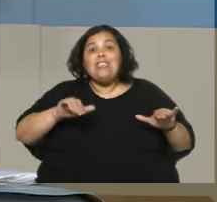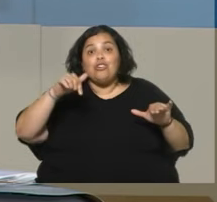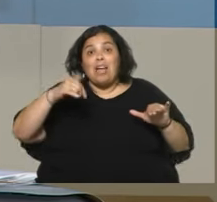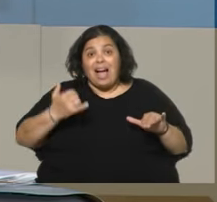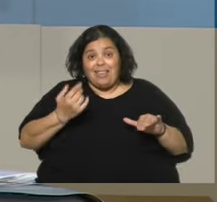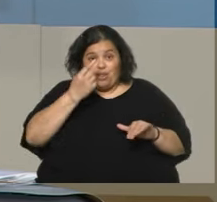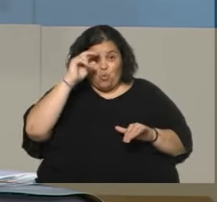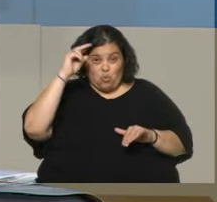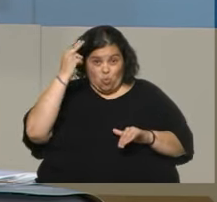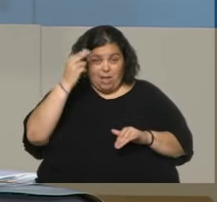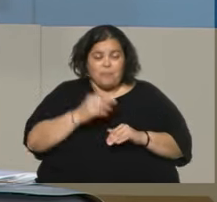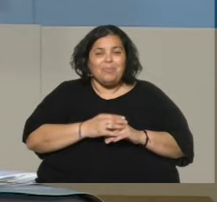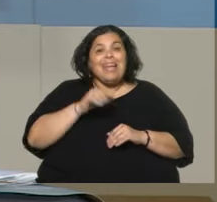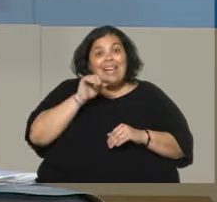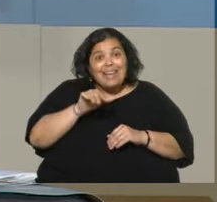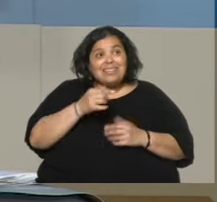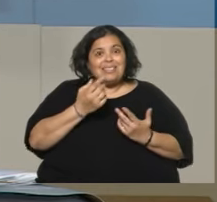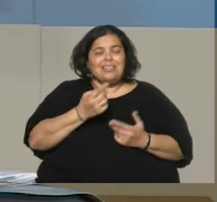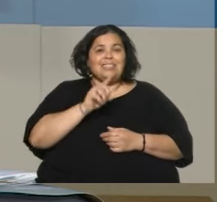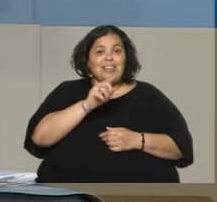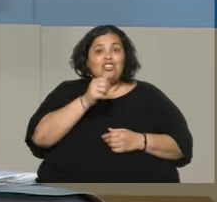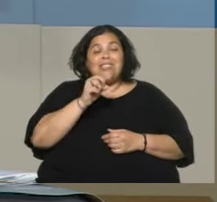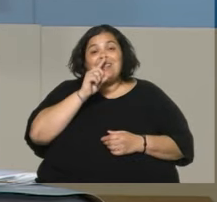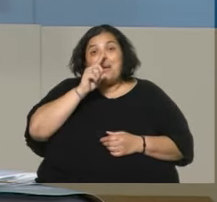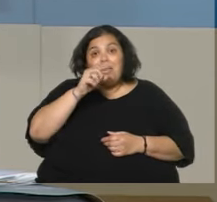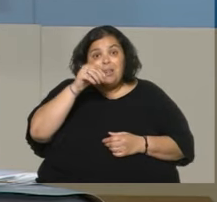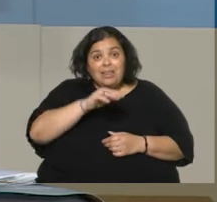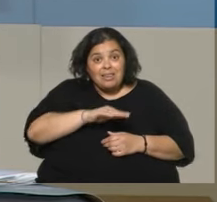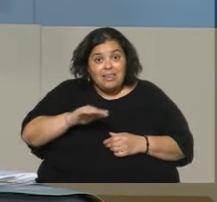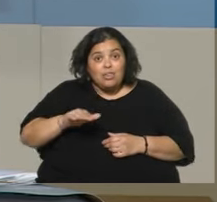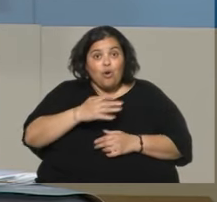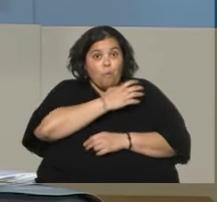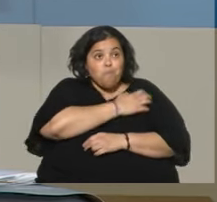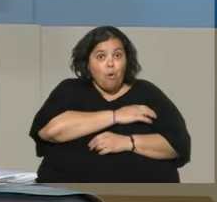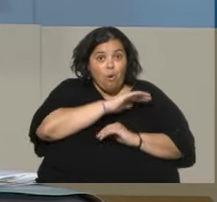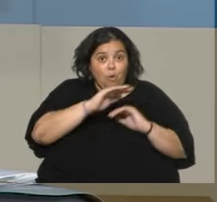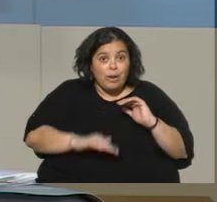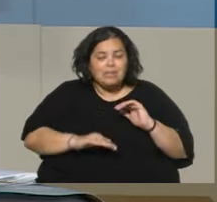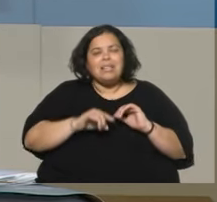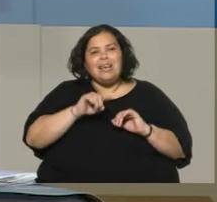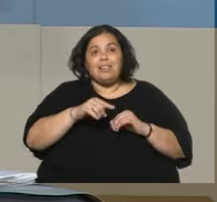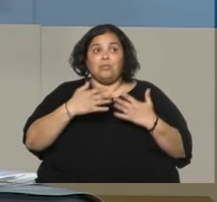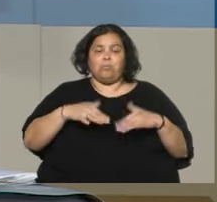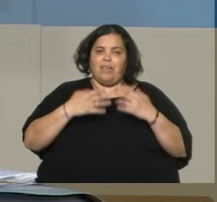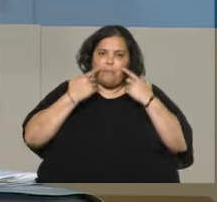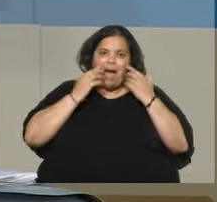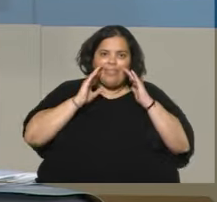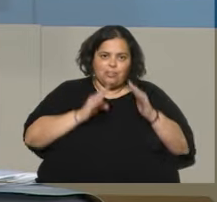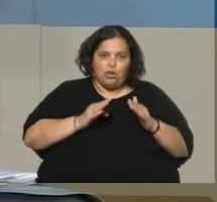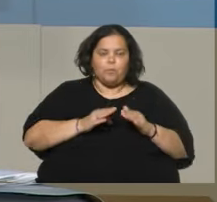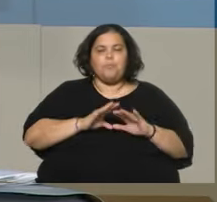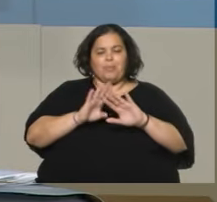Entonces, son datos que nos interpelan a que hay que hacer algo diferente. Y con respecto a la parte alimentaria, y te termino de cerrar, porque